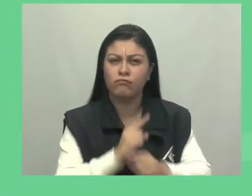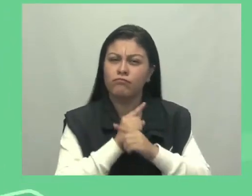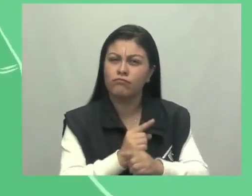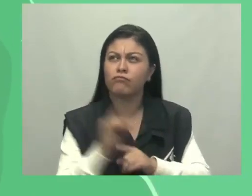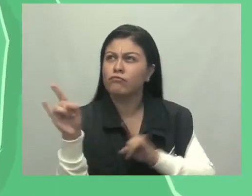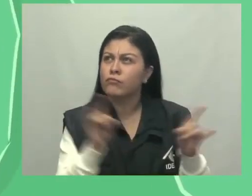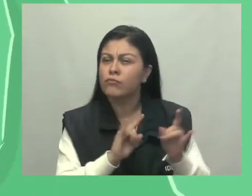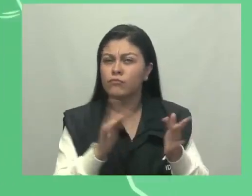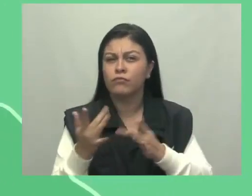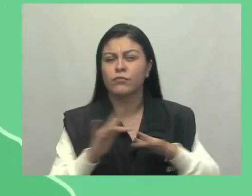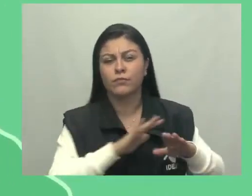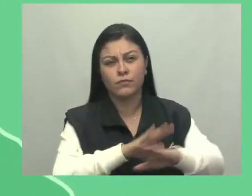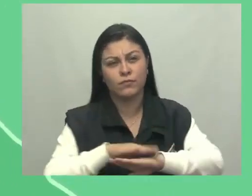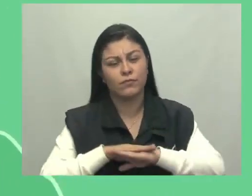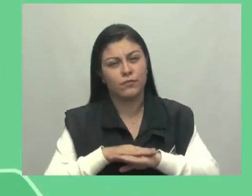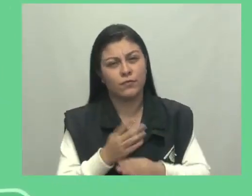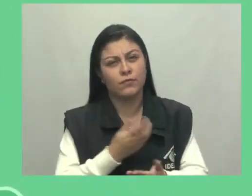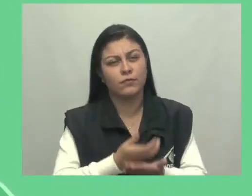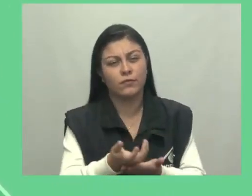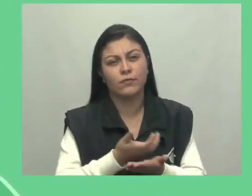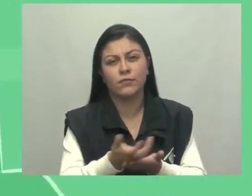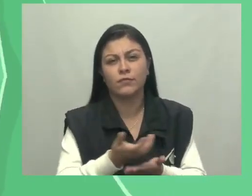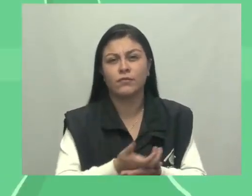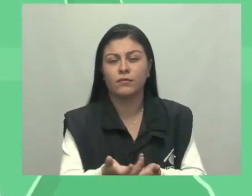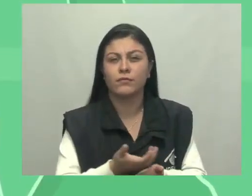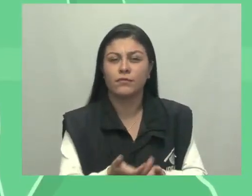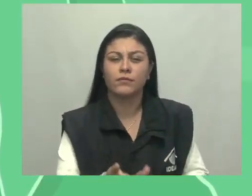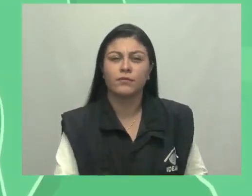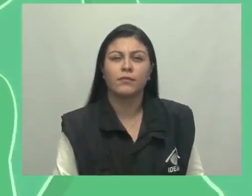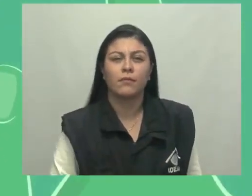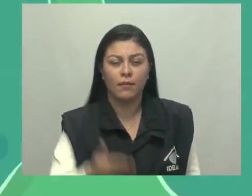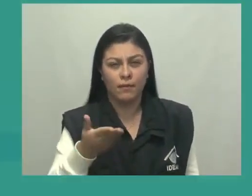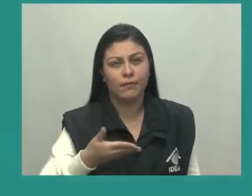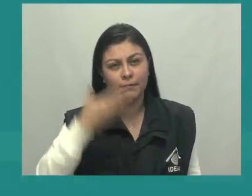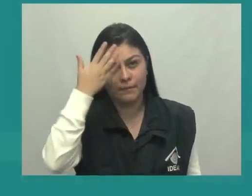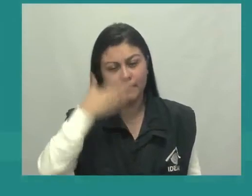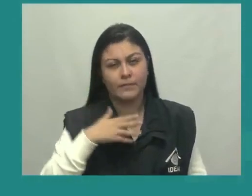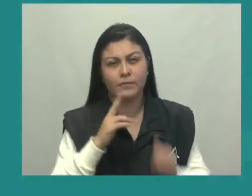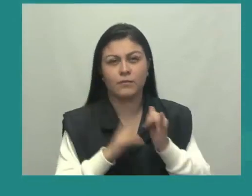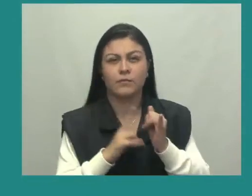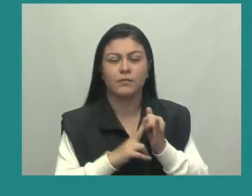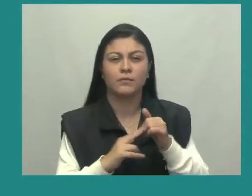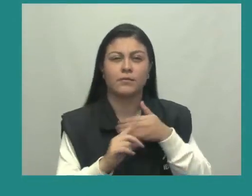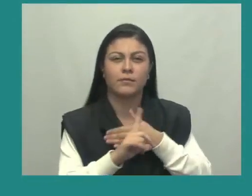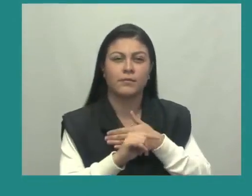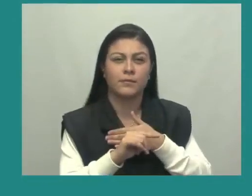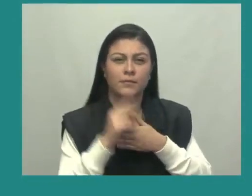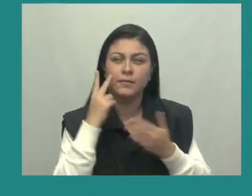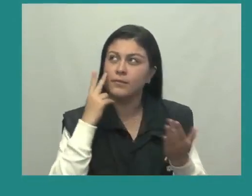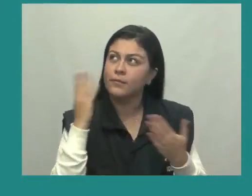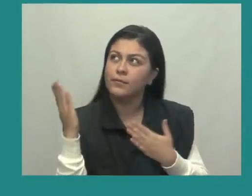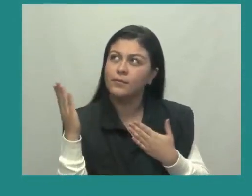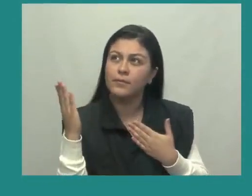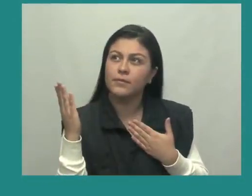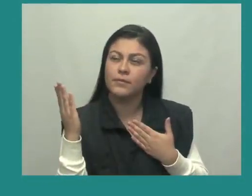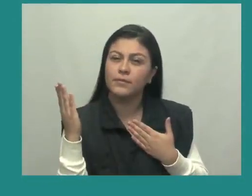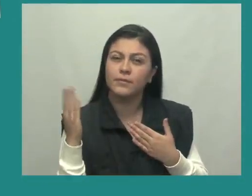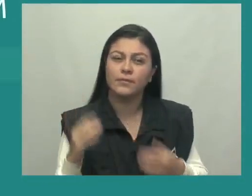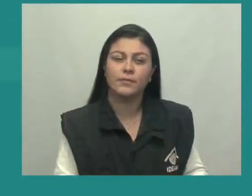en tiempo real, detallada, satelital, recomendaciones y muchas opciones de interacción. Síganos a través de nuestras redes sociales.